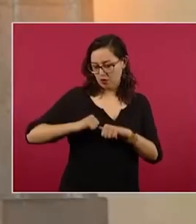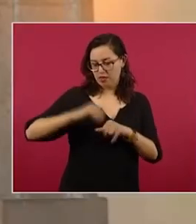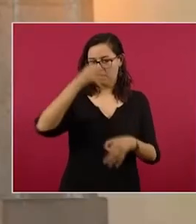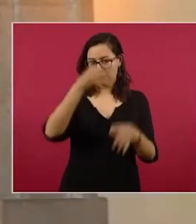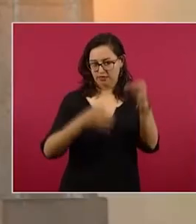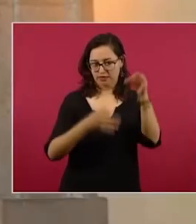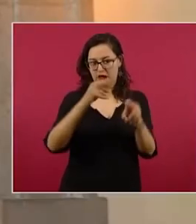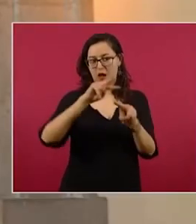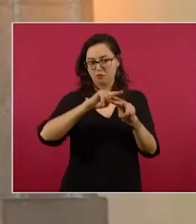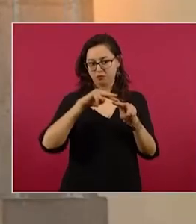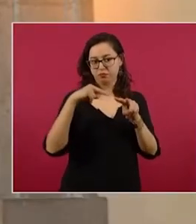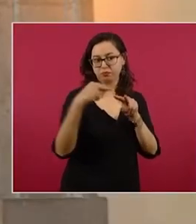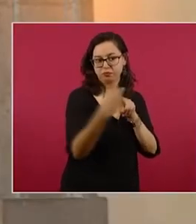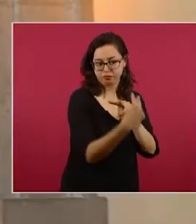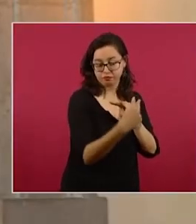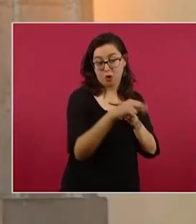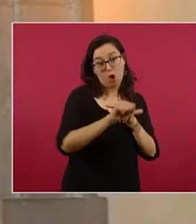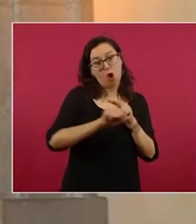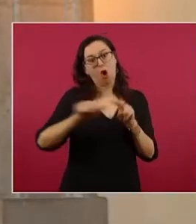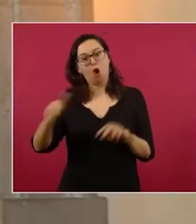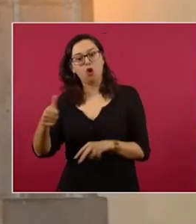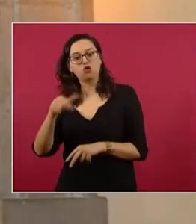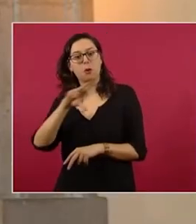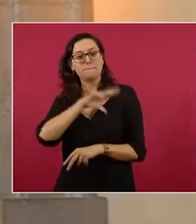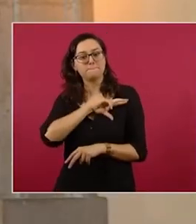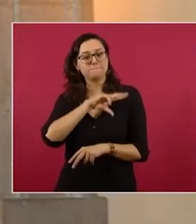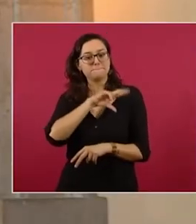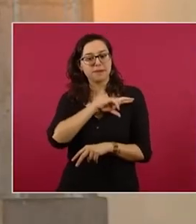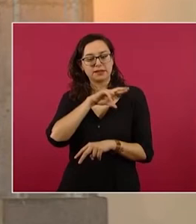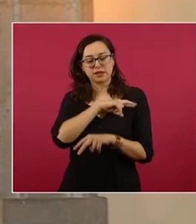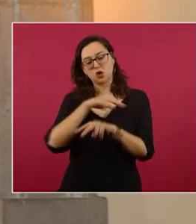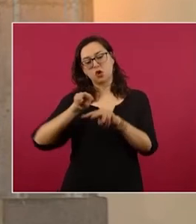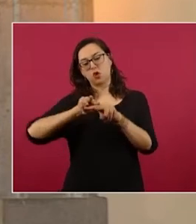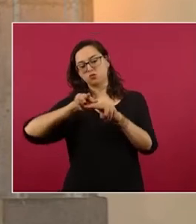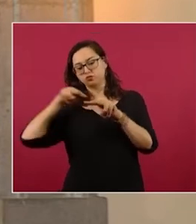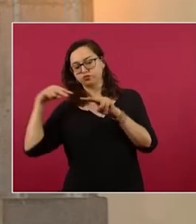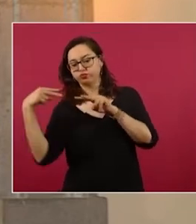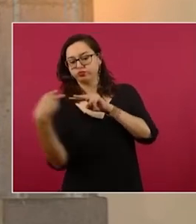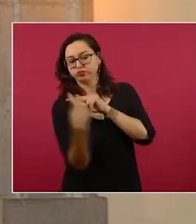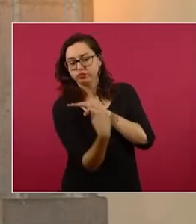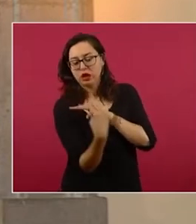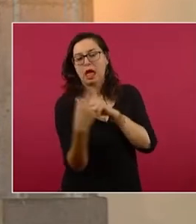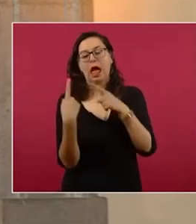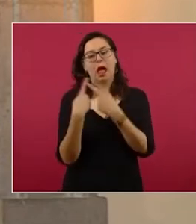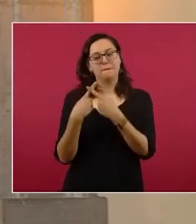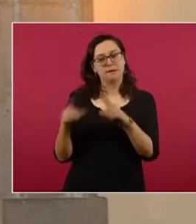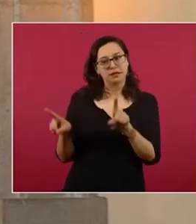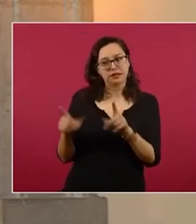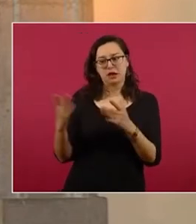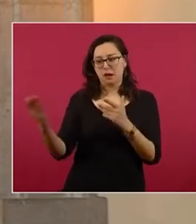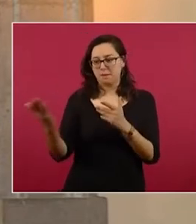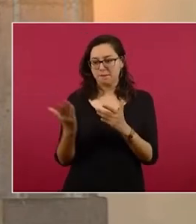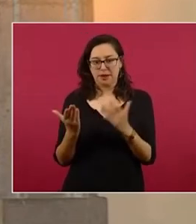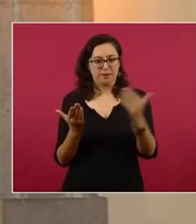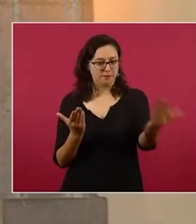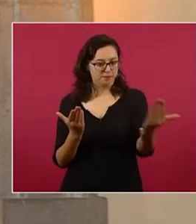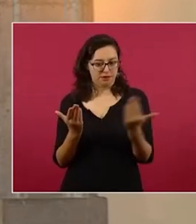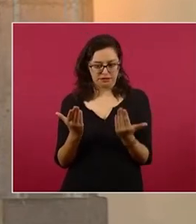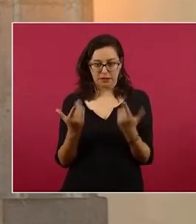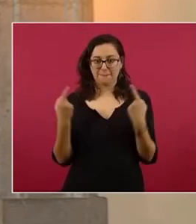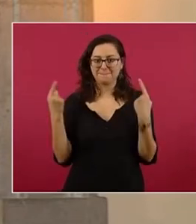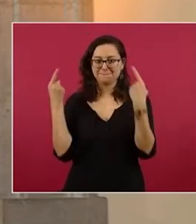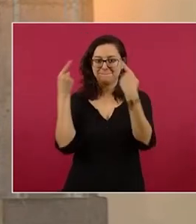petición de los padres de Devani por un perito independiente ambos dictámenes tienen